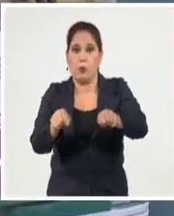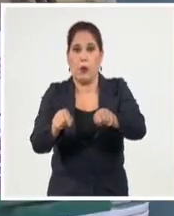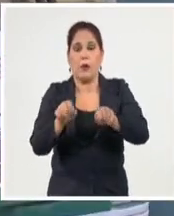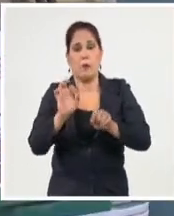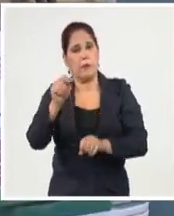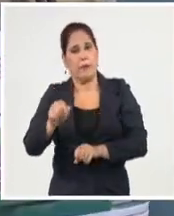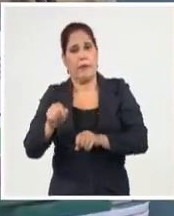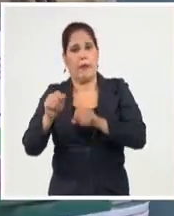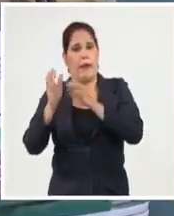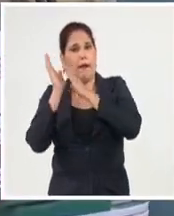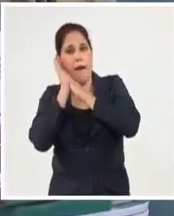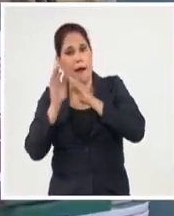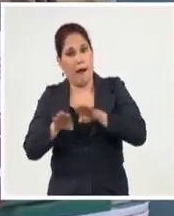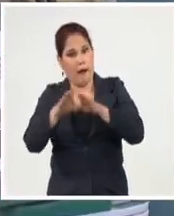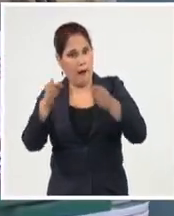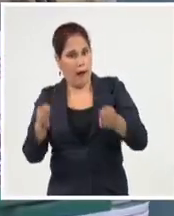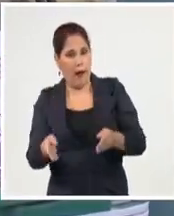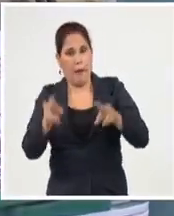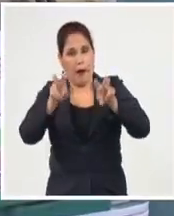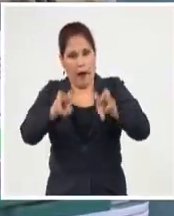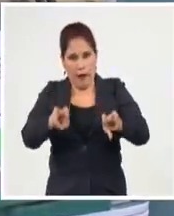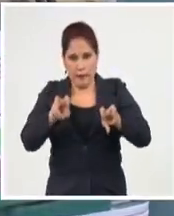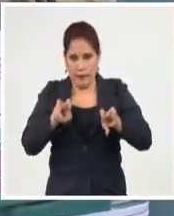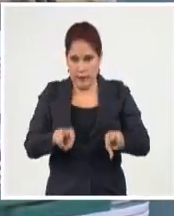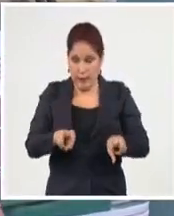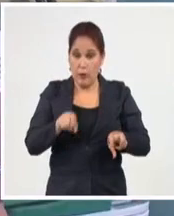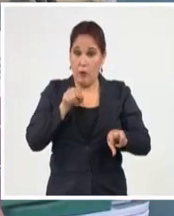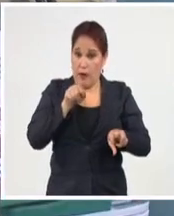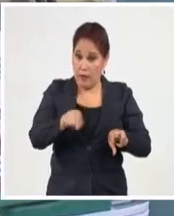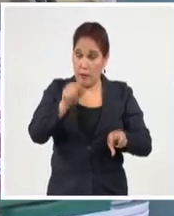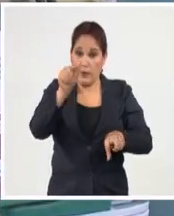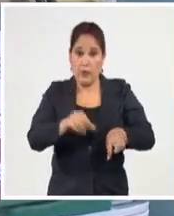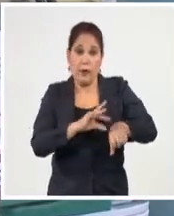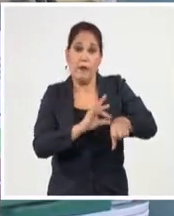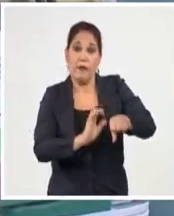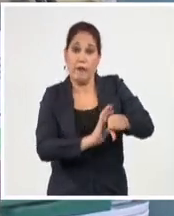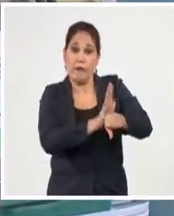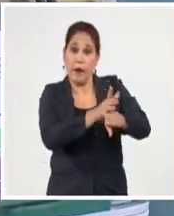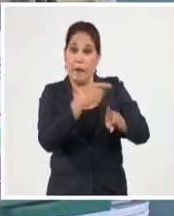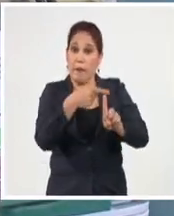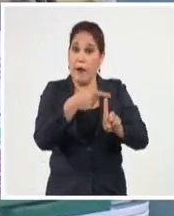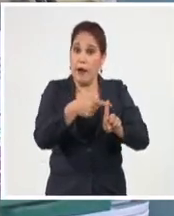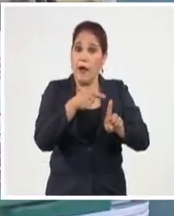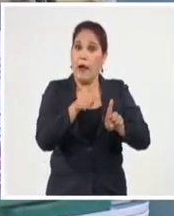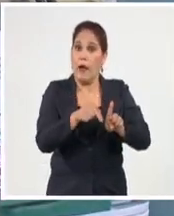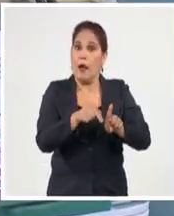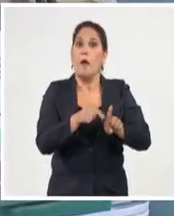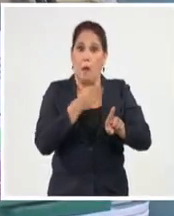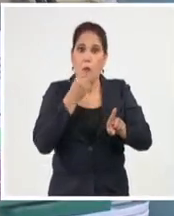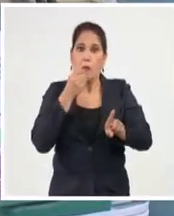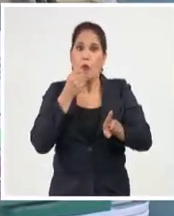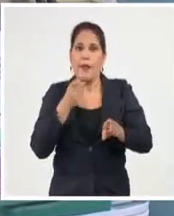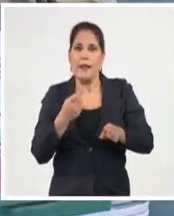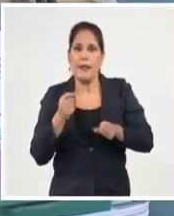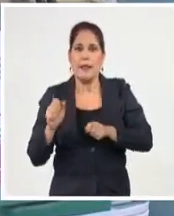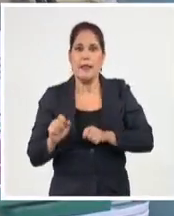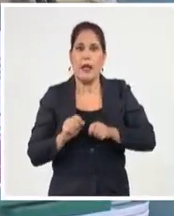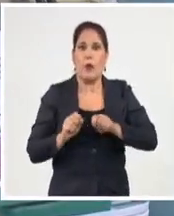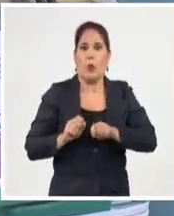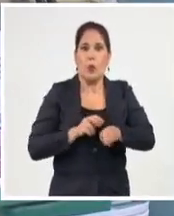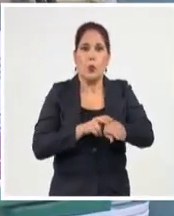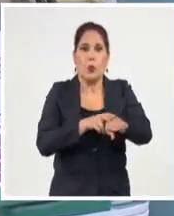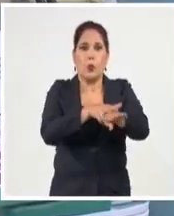con camas, asientos, o sea, también se van a trasladar ahí pacientes que no son encamados, o que no necesitan ser encamados